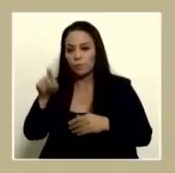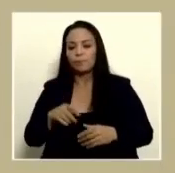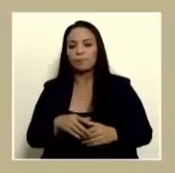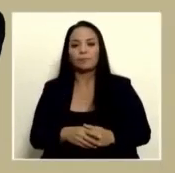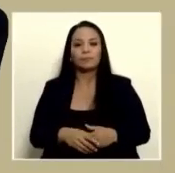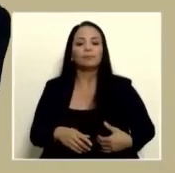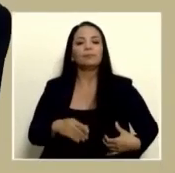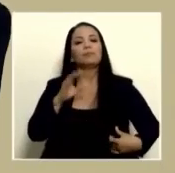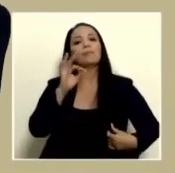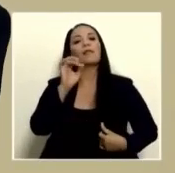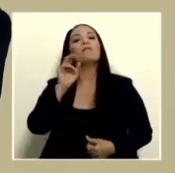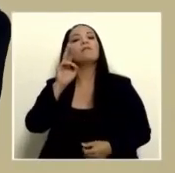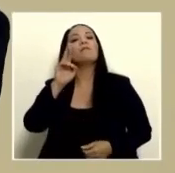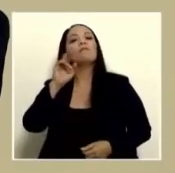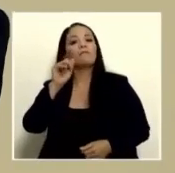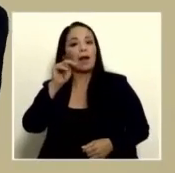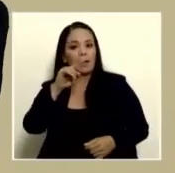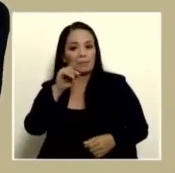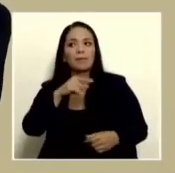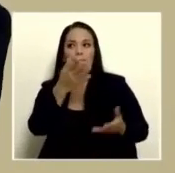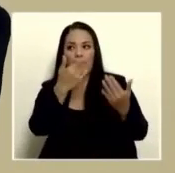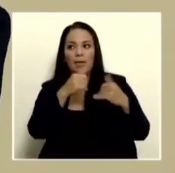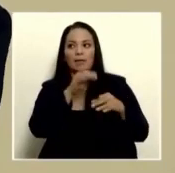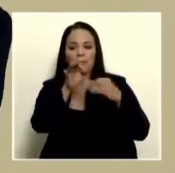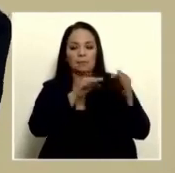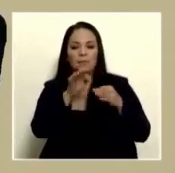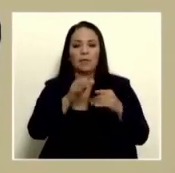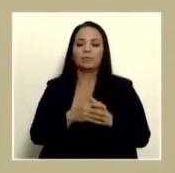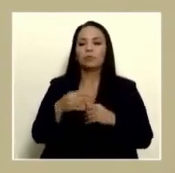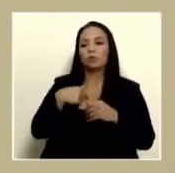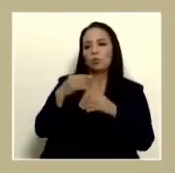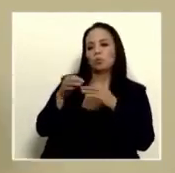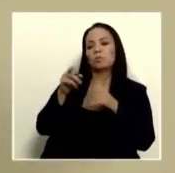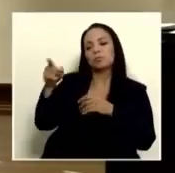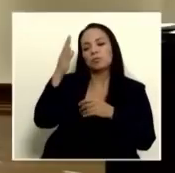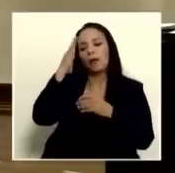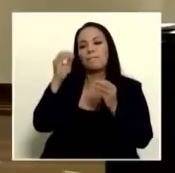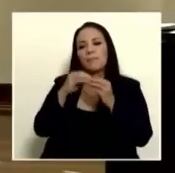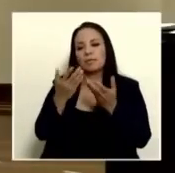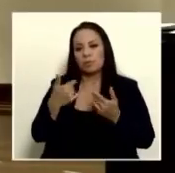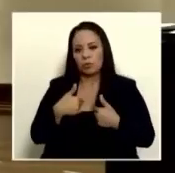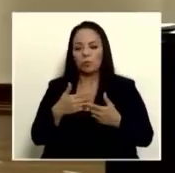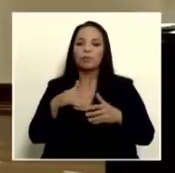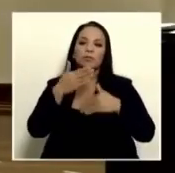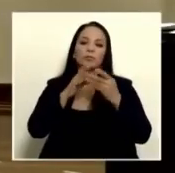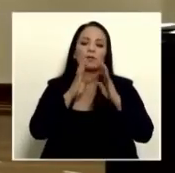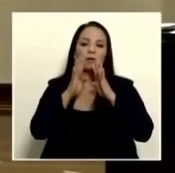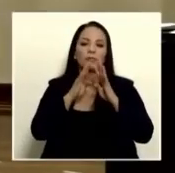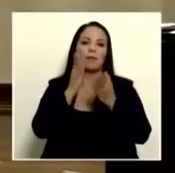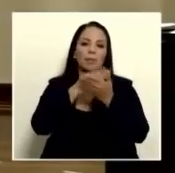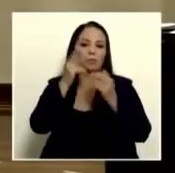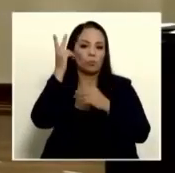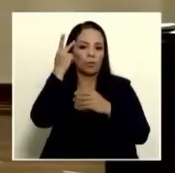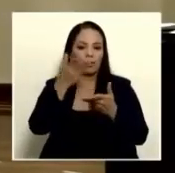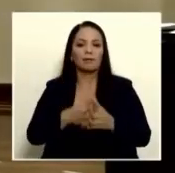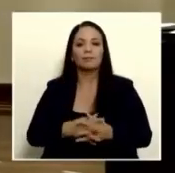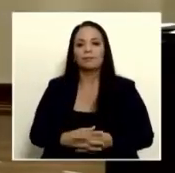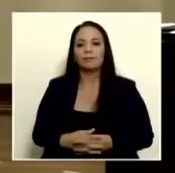Franz venga explícale la parte técnica yo se la puedo explicar pero usted sabe más que yo y después hablamos de la parte política